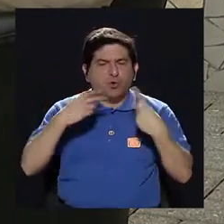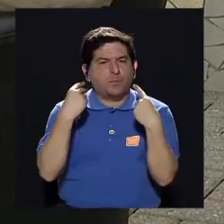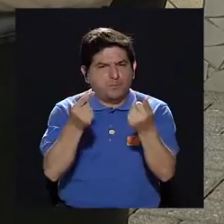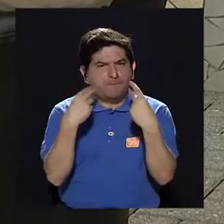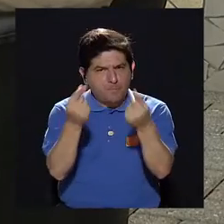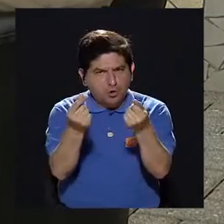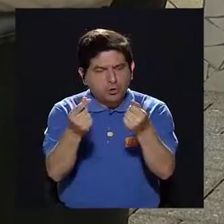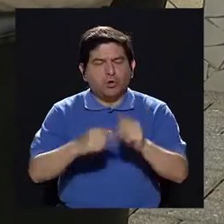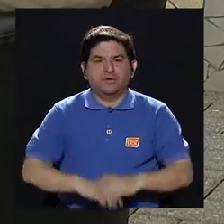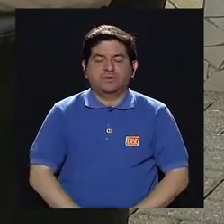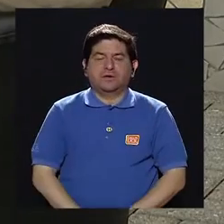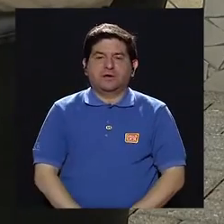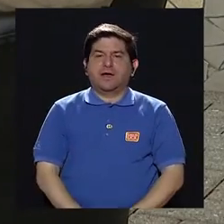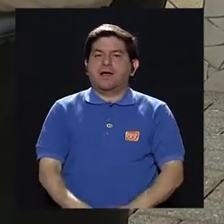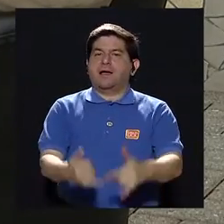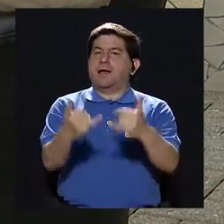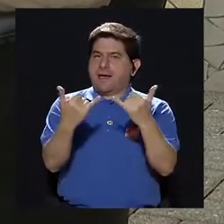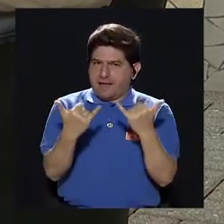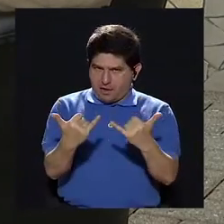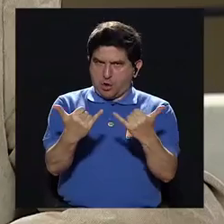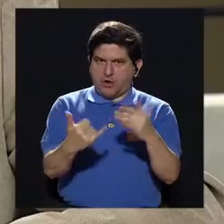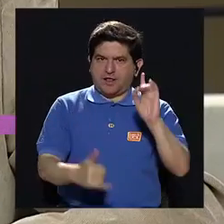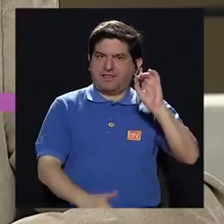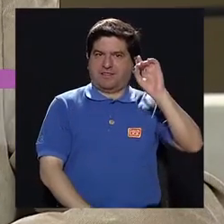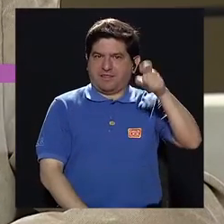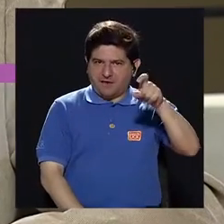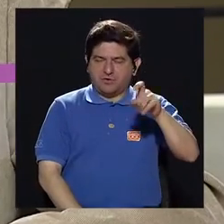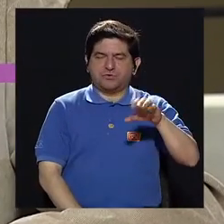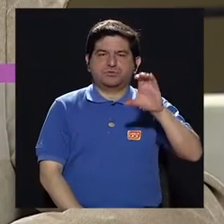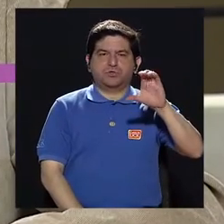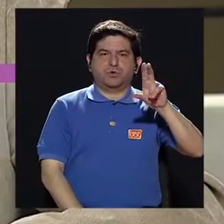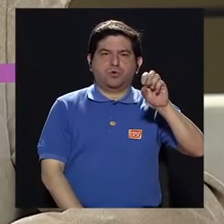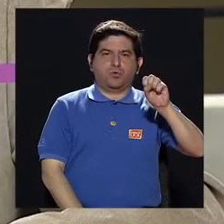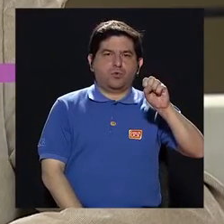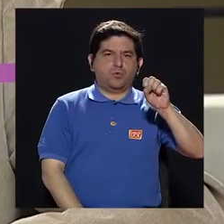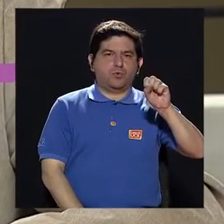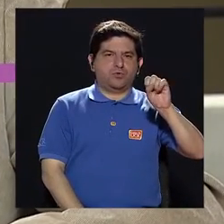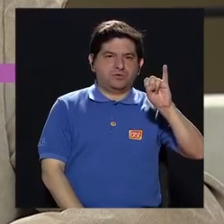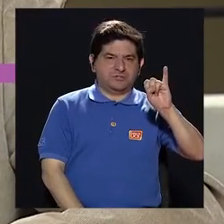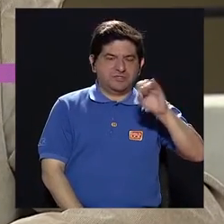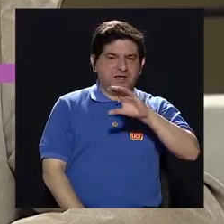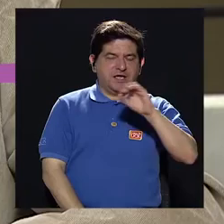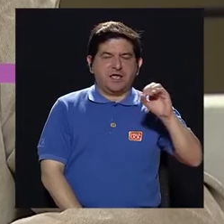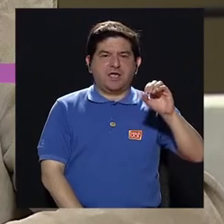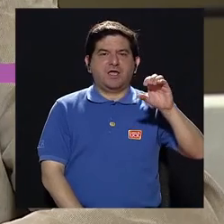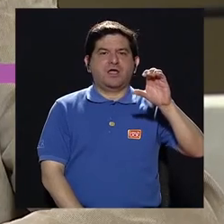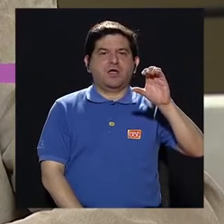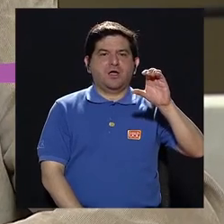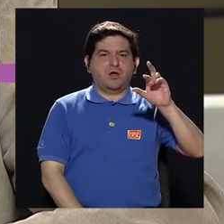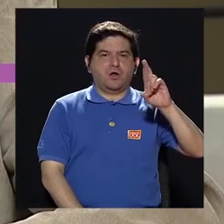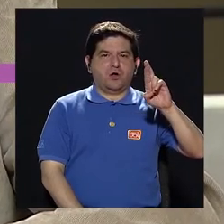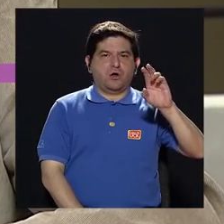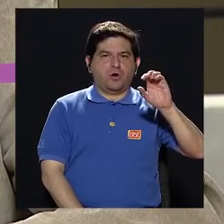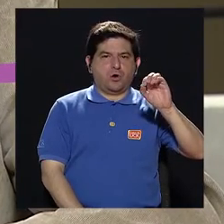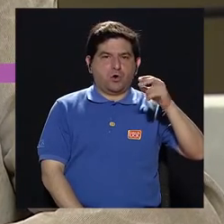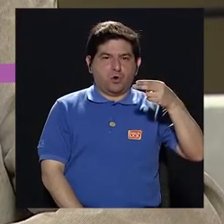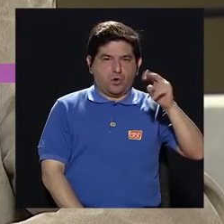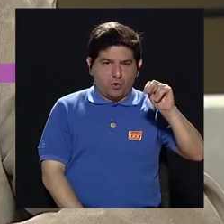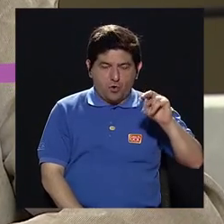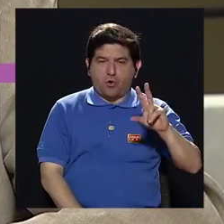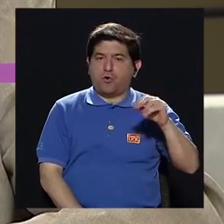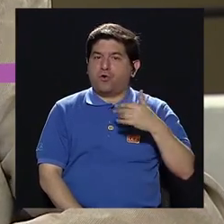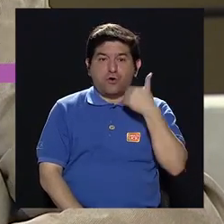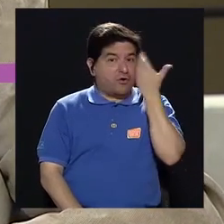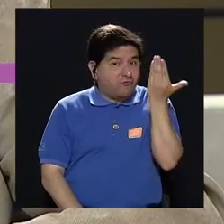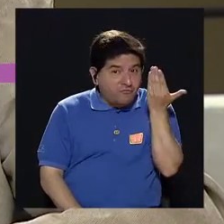se revisen lo más pronto posible. Ahora bien, hacer un diagnóstico de Cusi y de Crown no es para un médico, no es